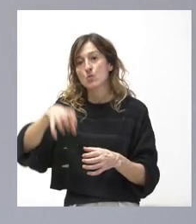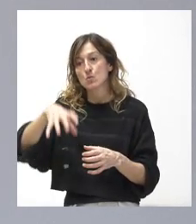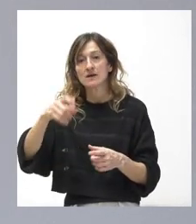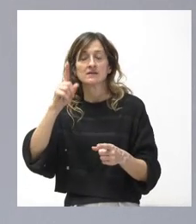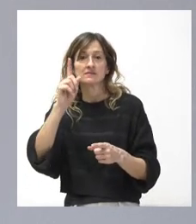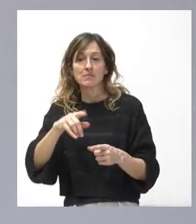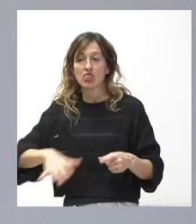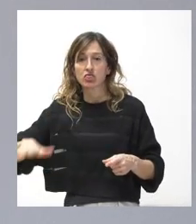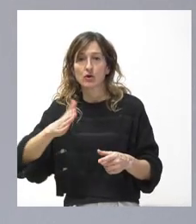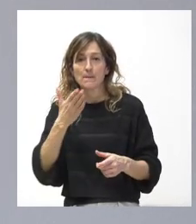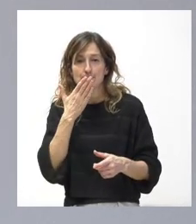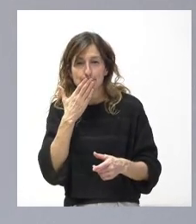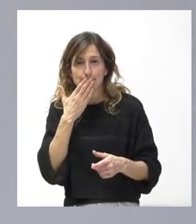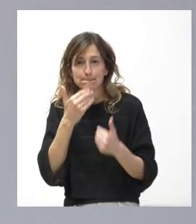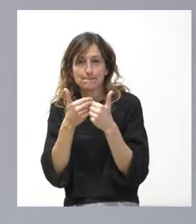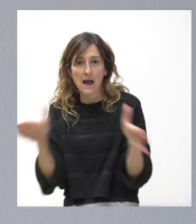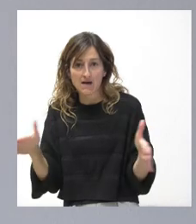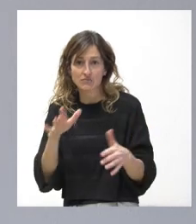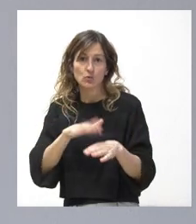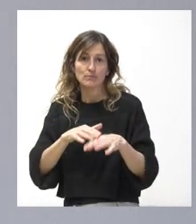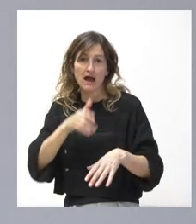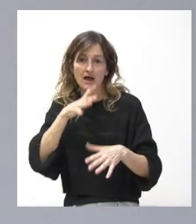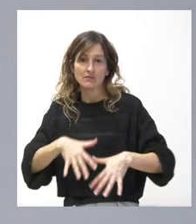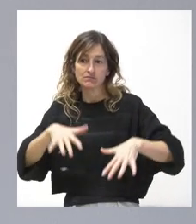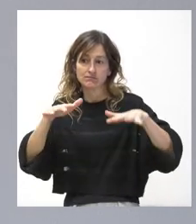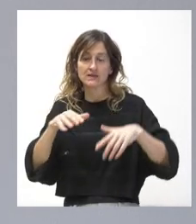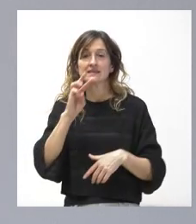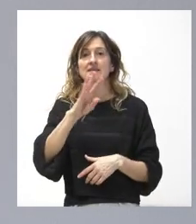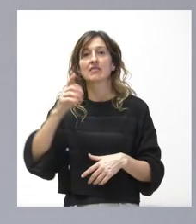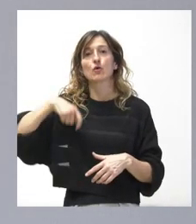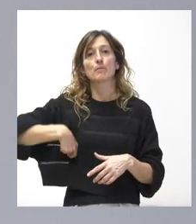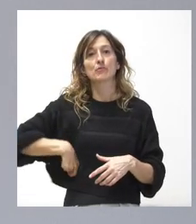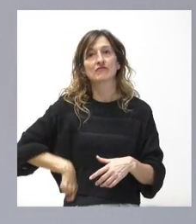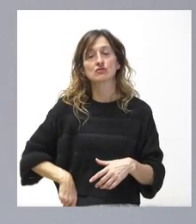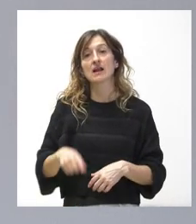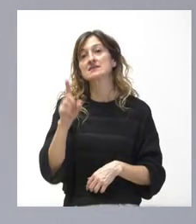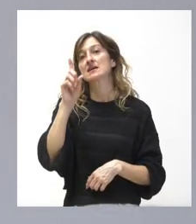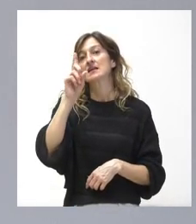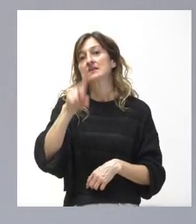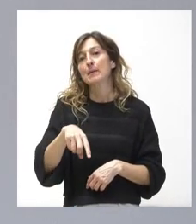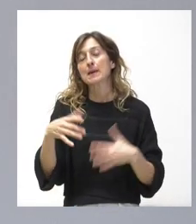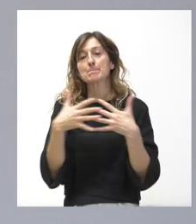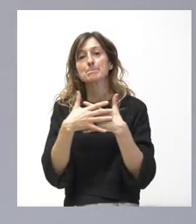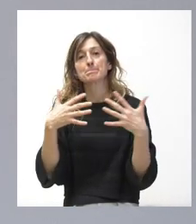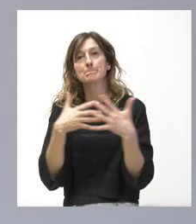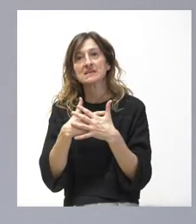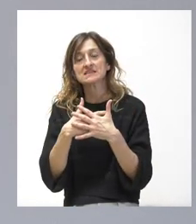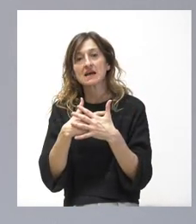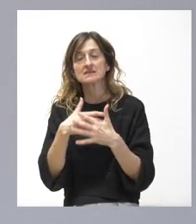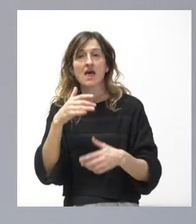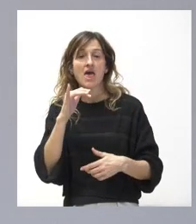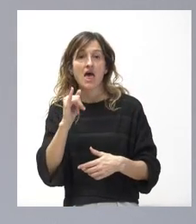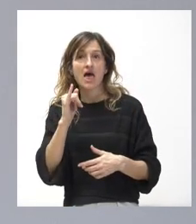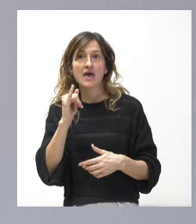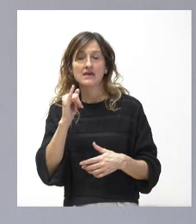zonas con inundación, con 35 profesionales. También estas mixtas llevan una cabina para